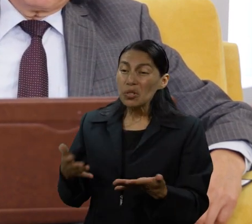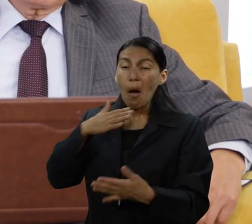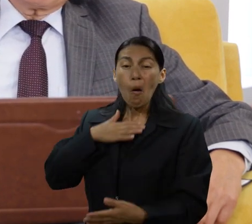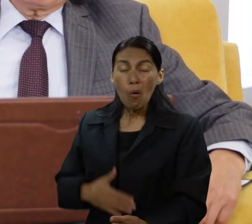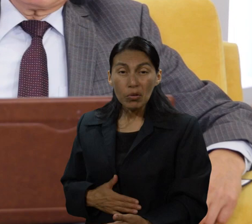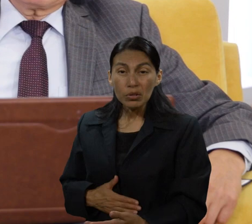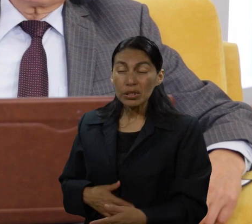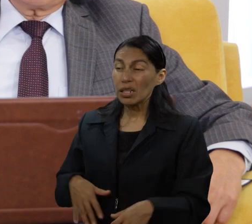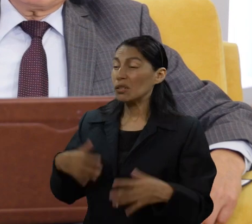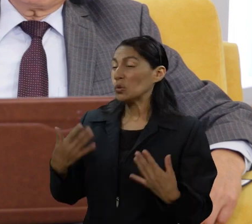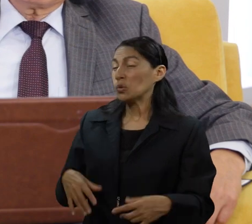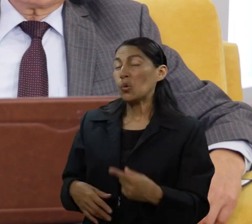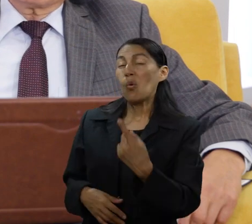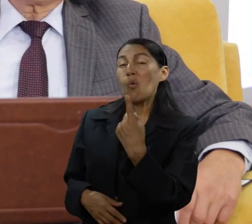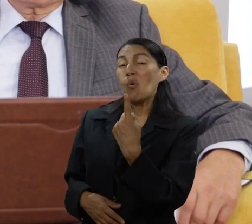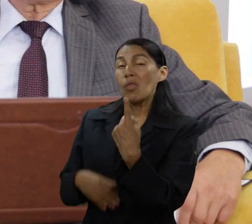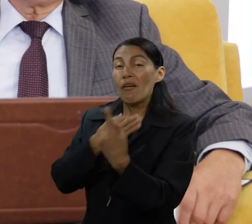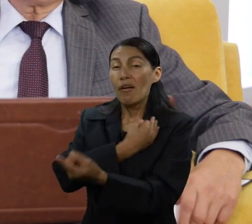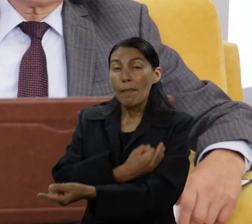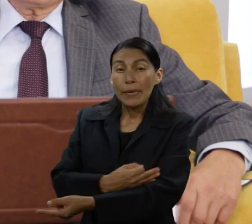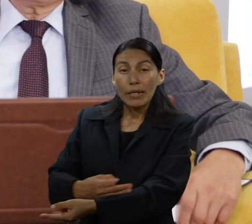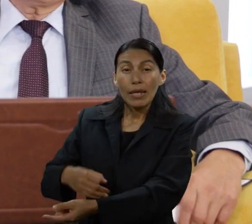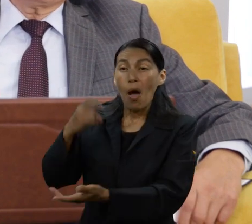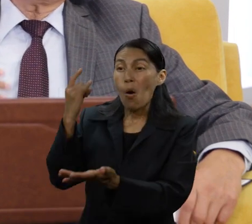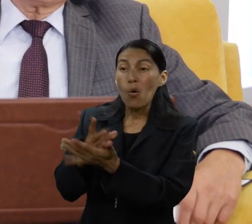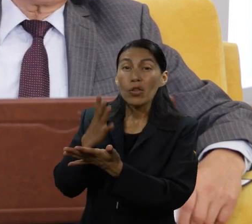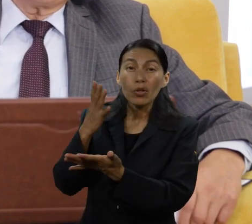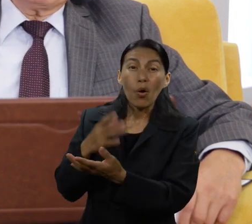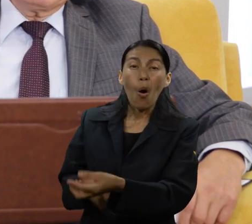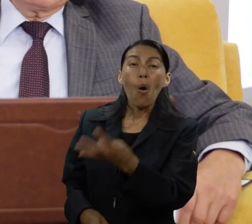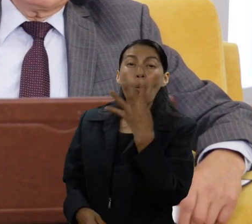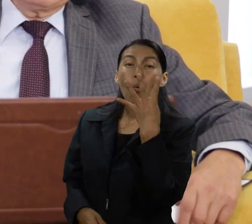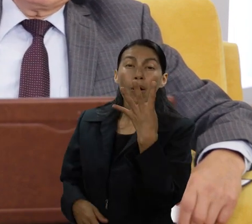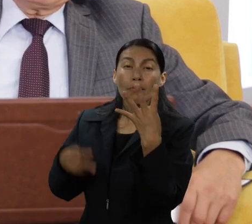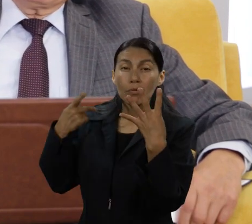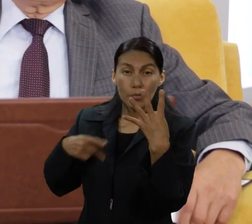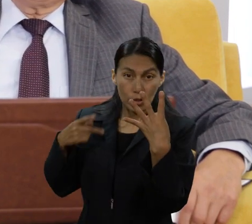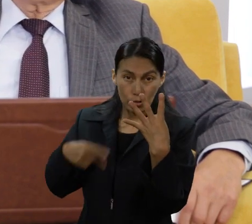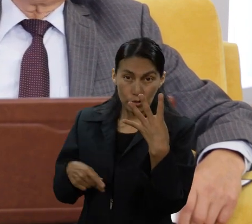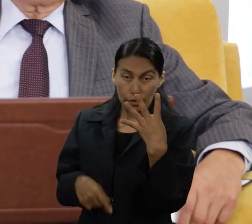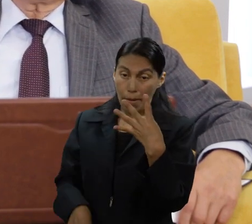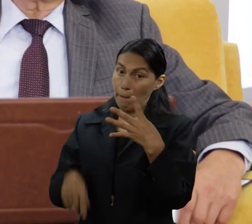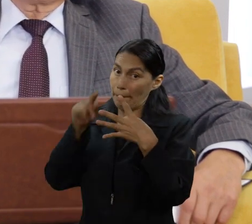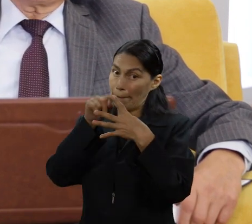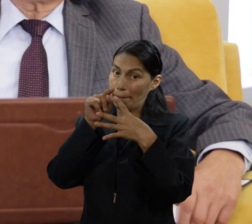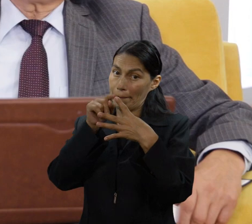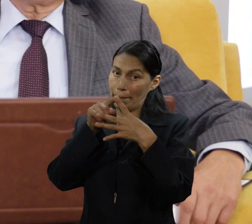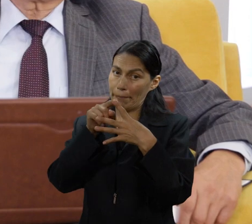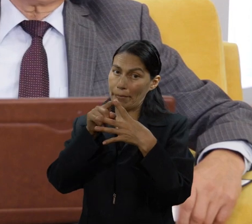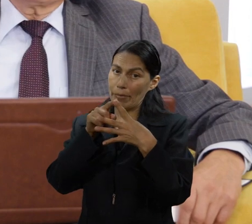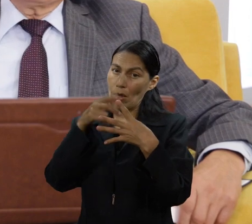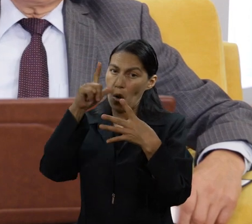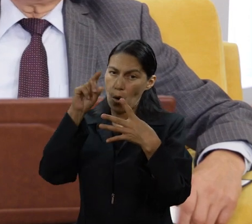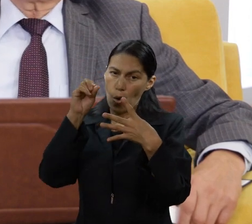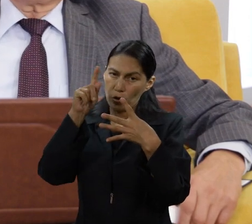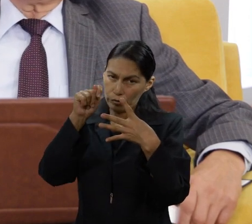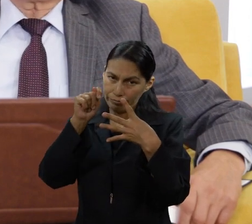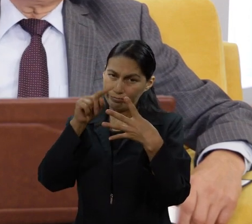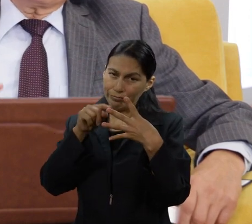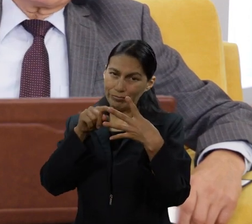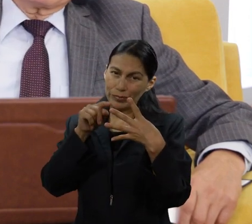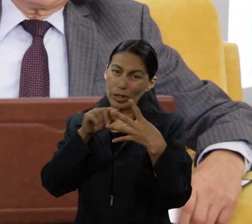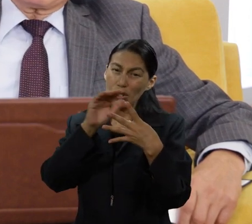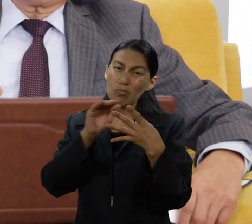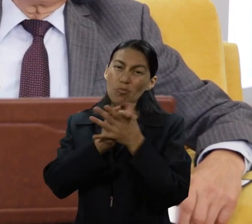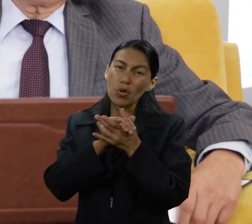justamente del sobrino, en este caso, que es Lot. Y de esta familia incluso parece que la esposa estaba